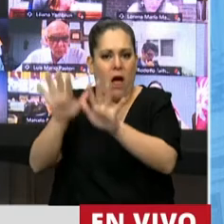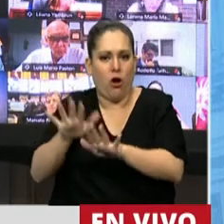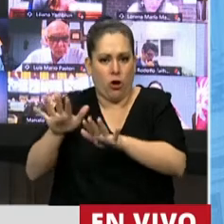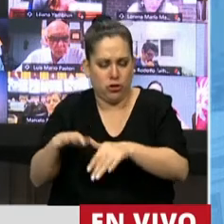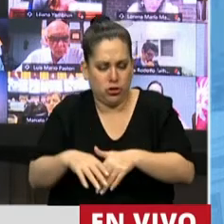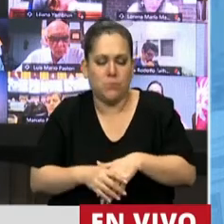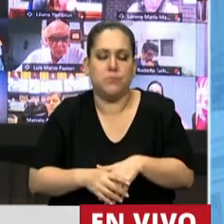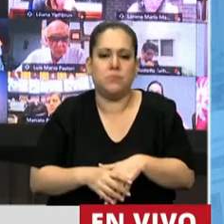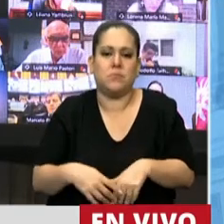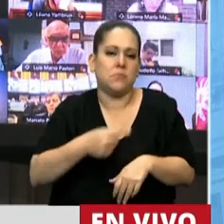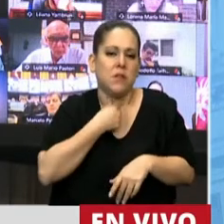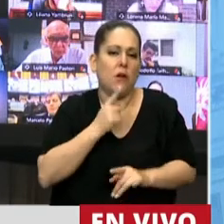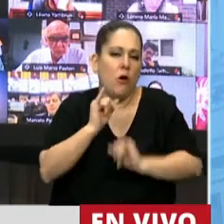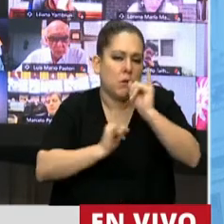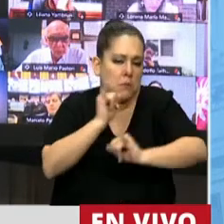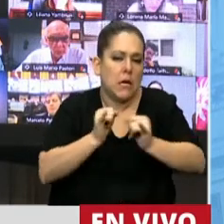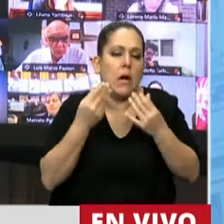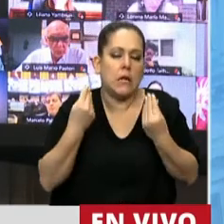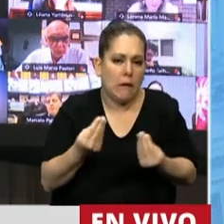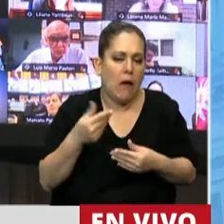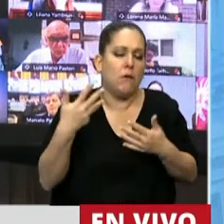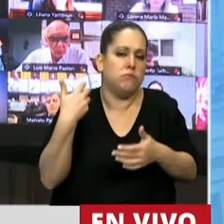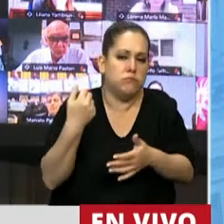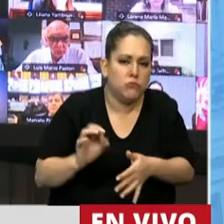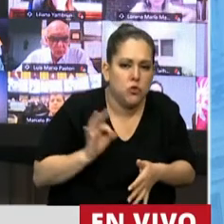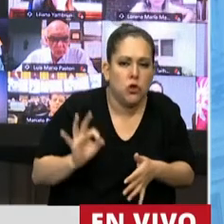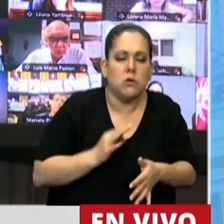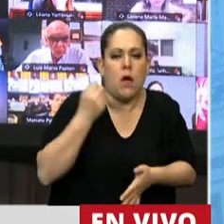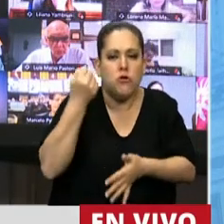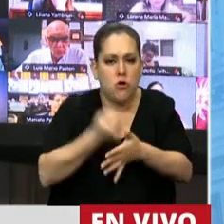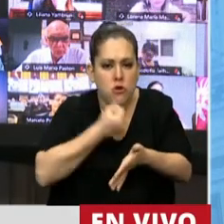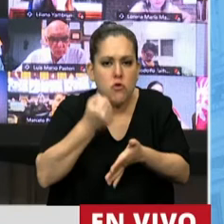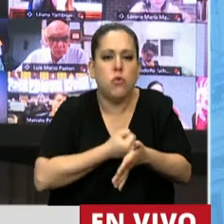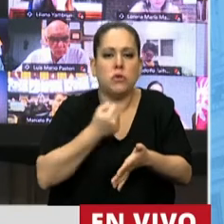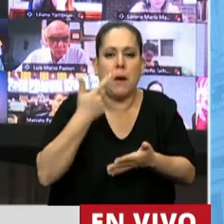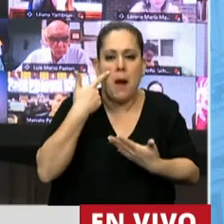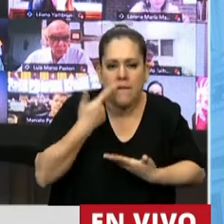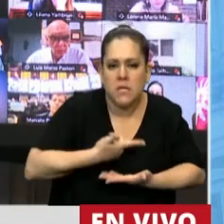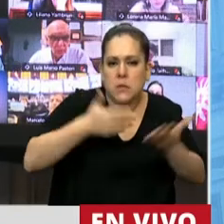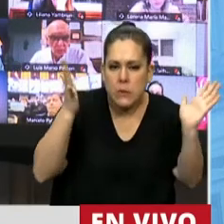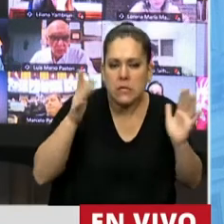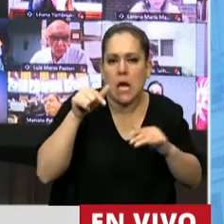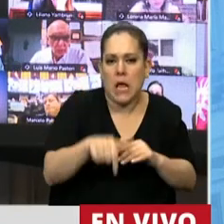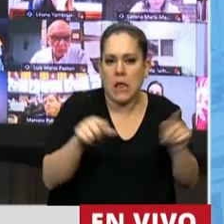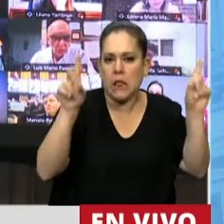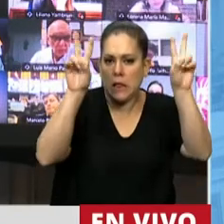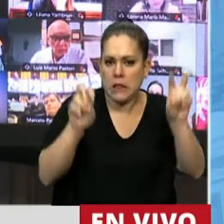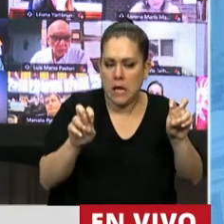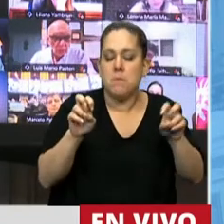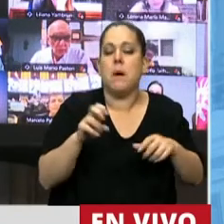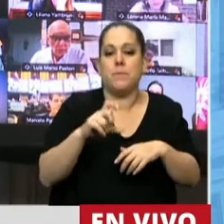repaso y destacar que luego de años de lucha y un auto-pamino para visibilizar esta problemática, el